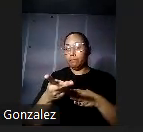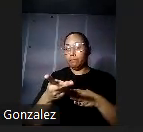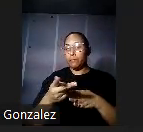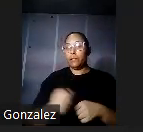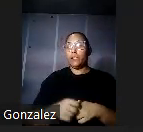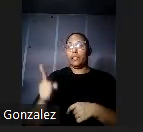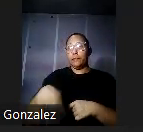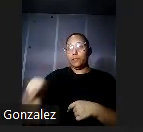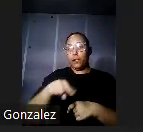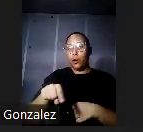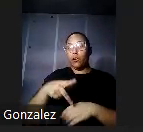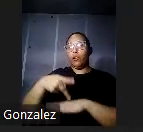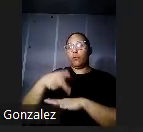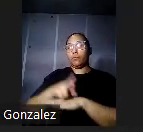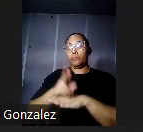de la élite puertorriqueña.